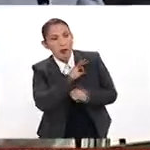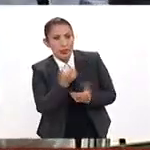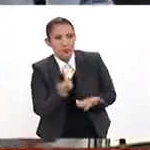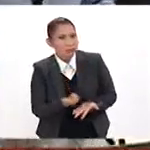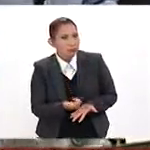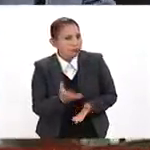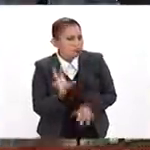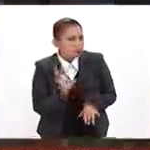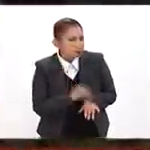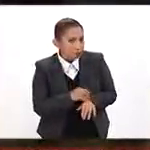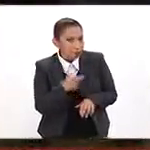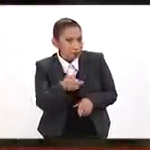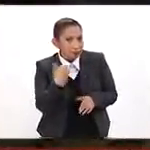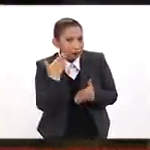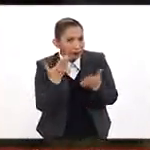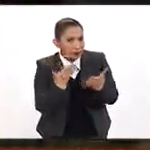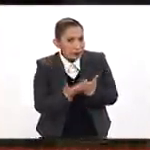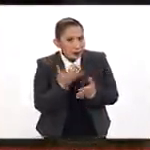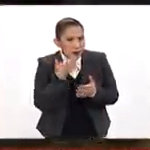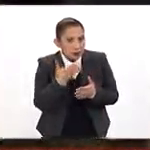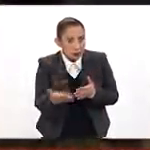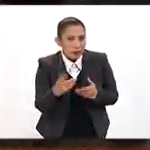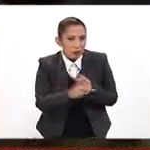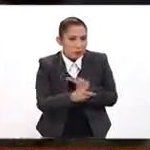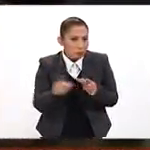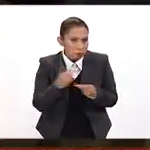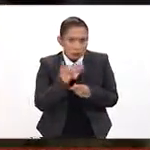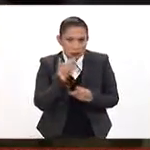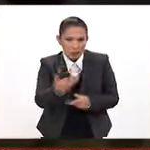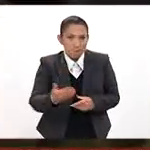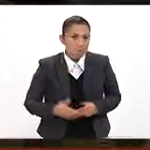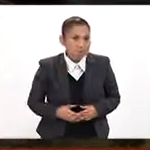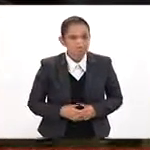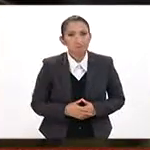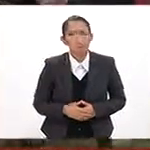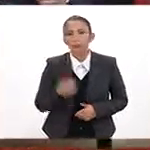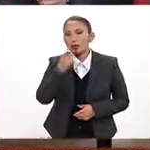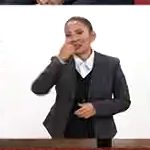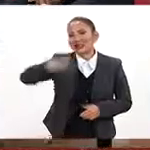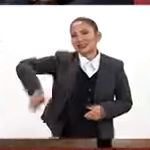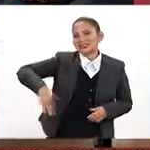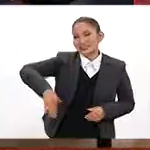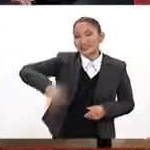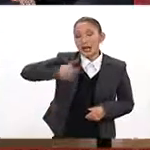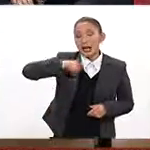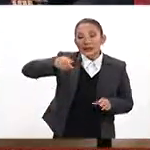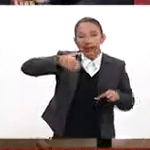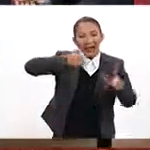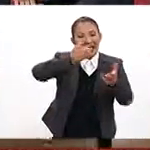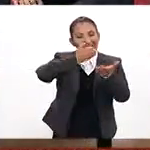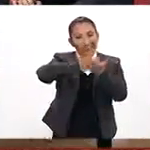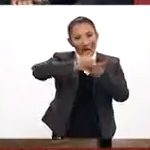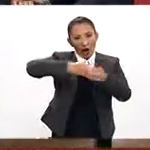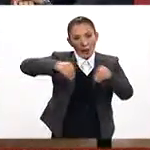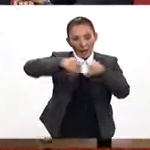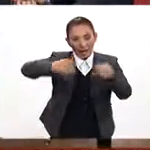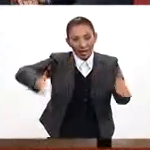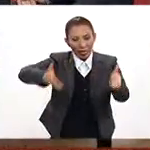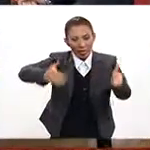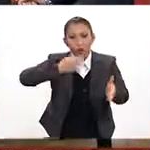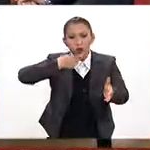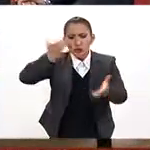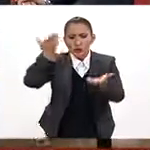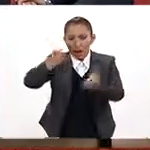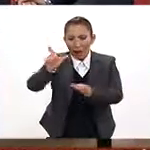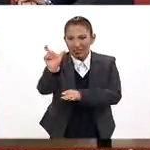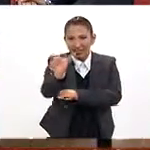permitir obtener servicios y productos buenos. Y como mencionas, finalmente es reactivar la economía, incentivando el uso de